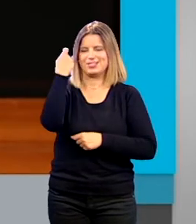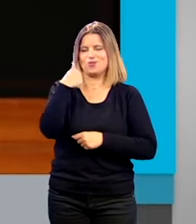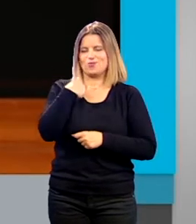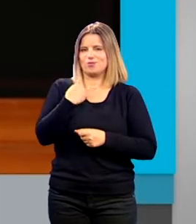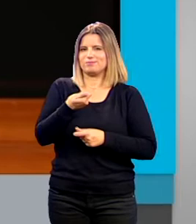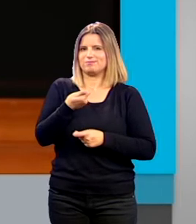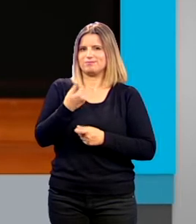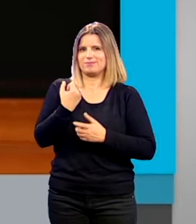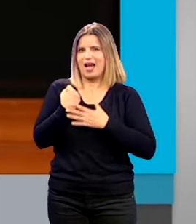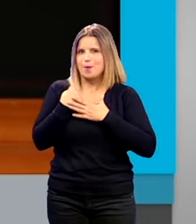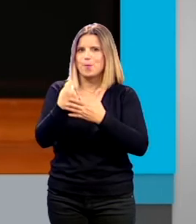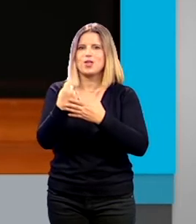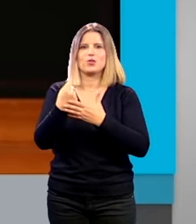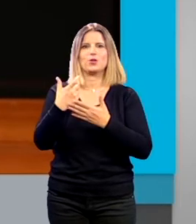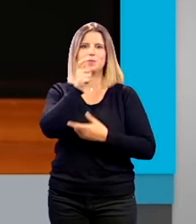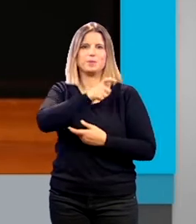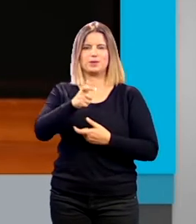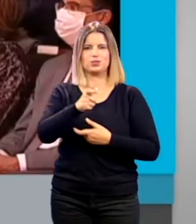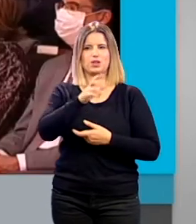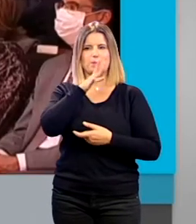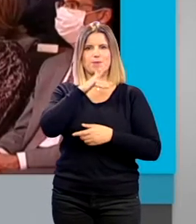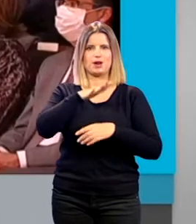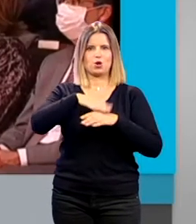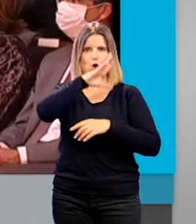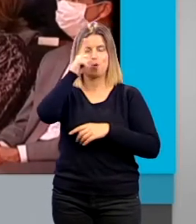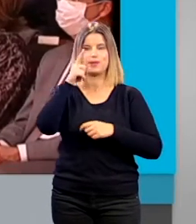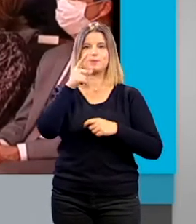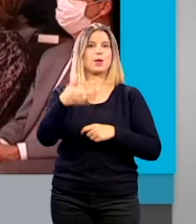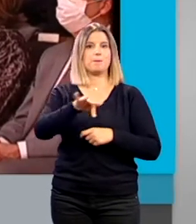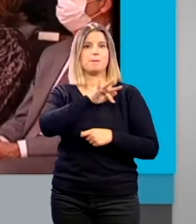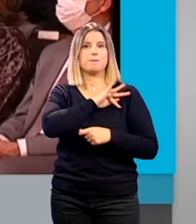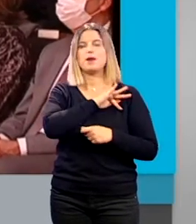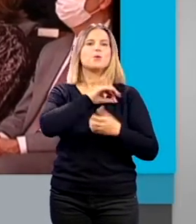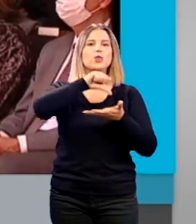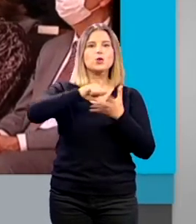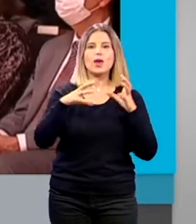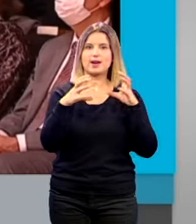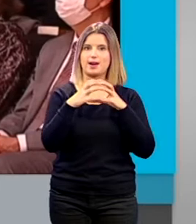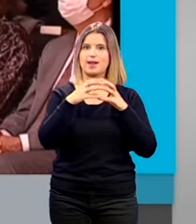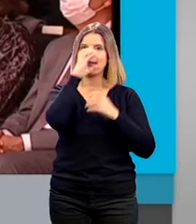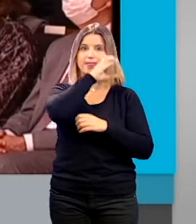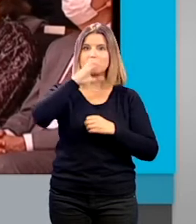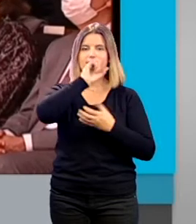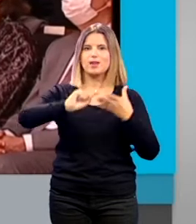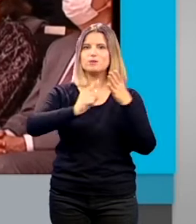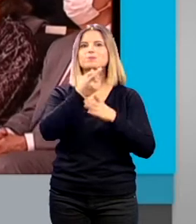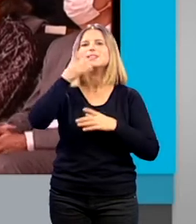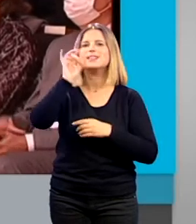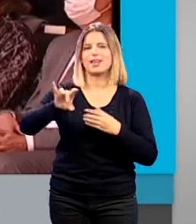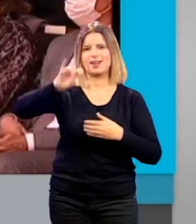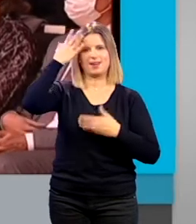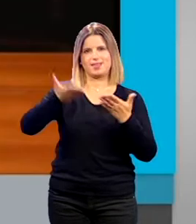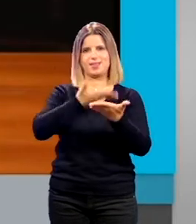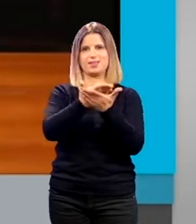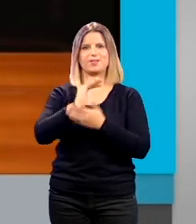gente que se ha quedado para que no se olviden Los premios Granada Ciudad de la Ciencia y la Innovación son una iniciativa del Ayuntamiento de